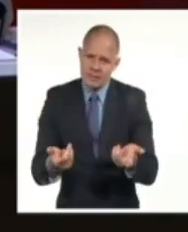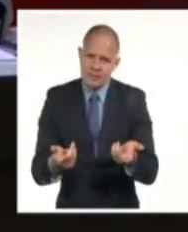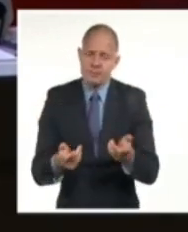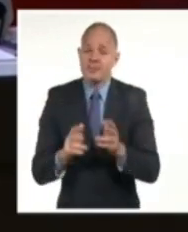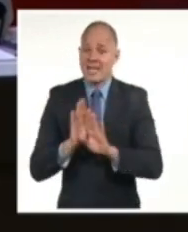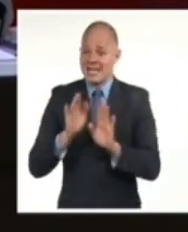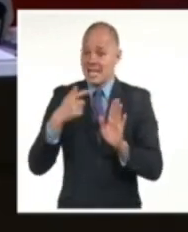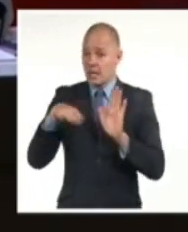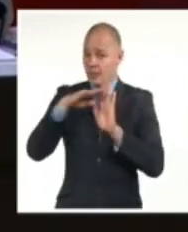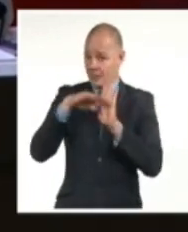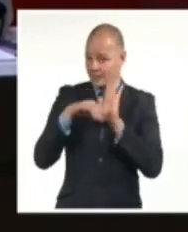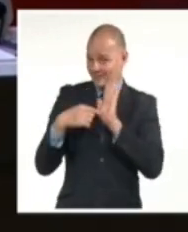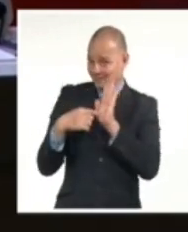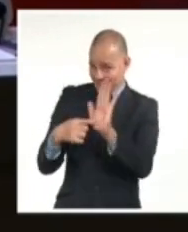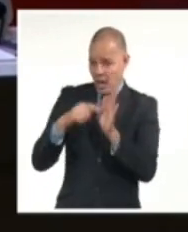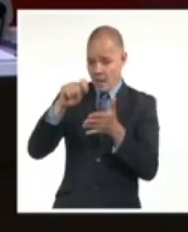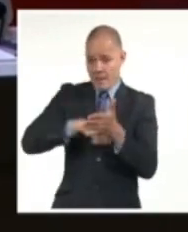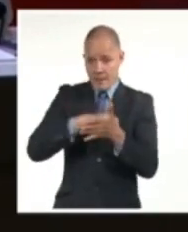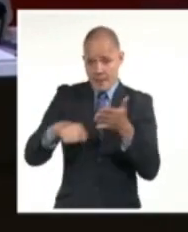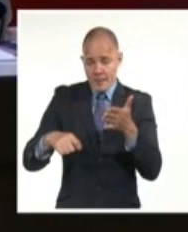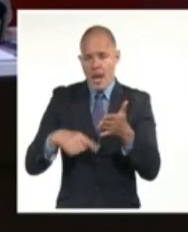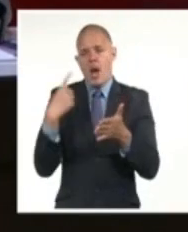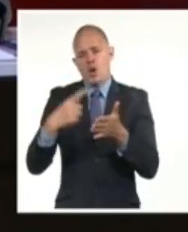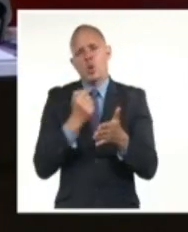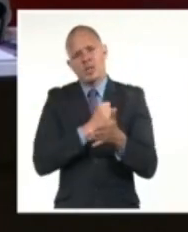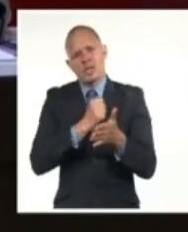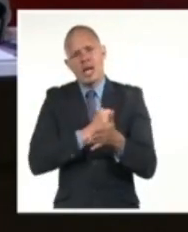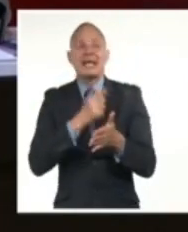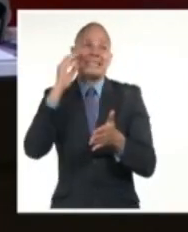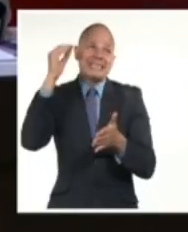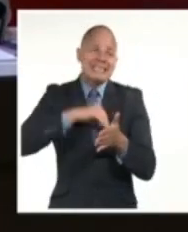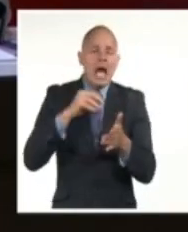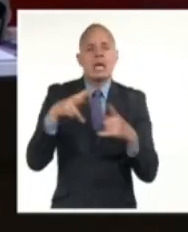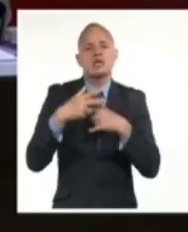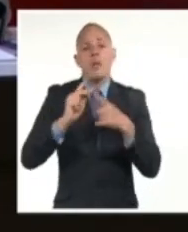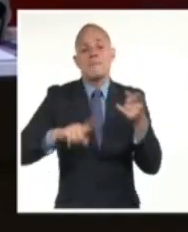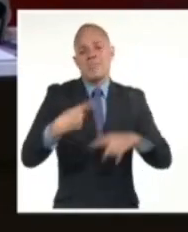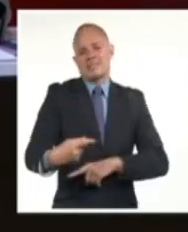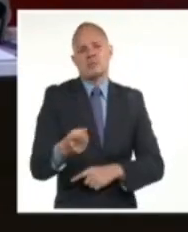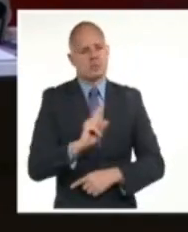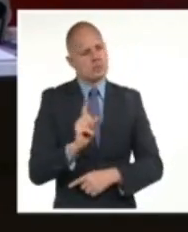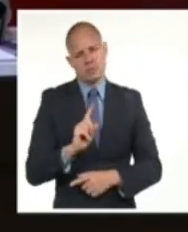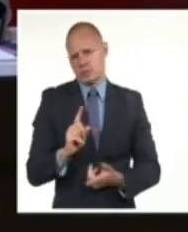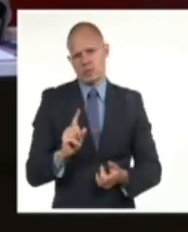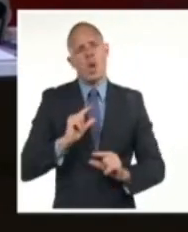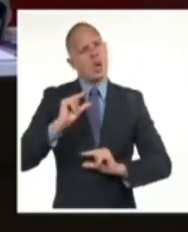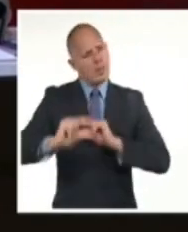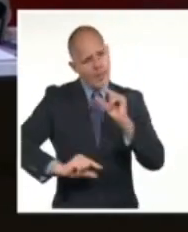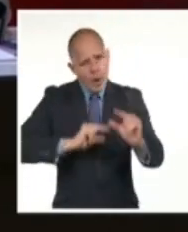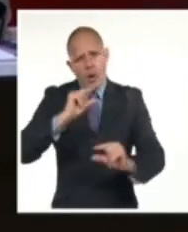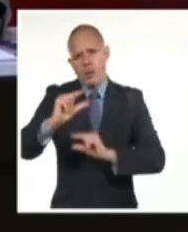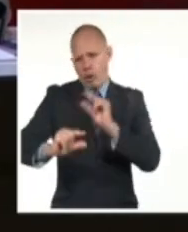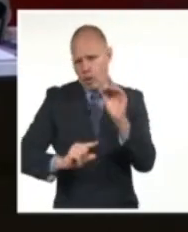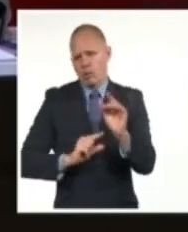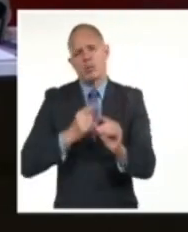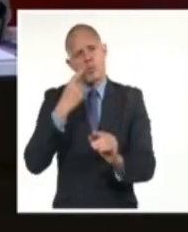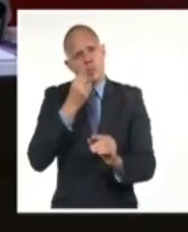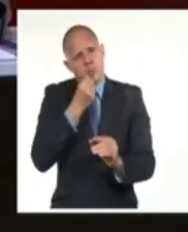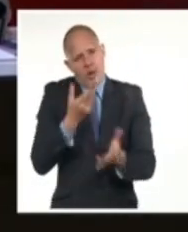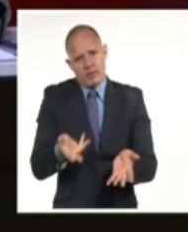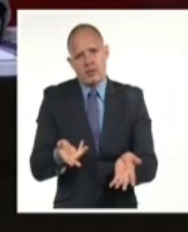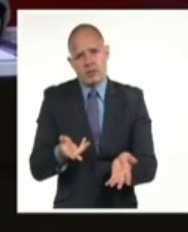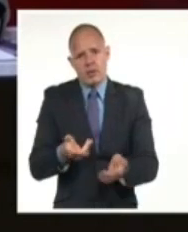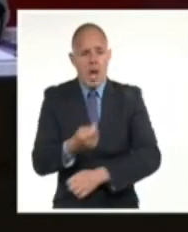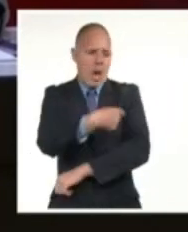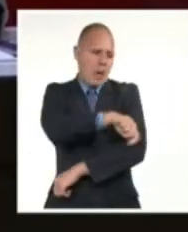aquí se ha planteado, que no va a resolver los problemas que tenemos de ahora para ahorita, pero que gradualmente la población